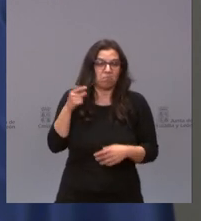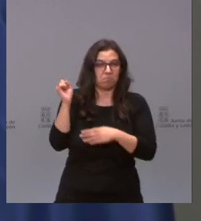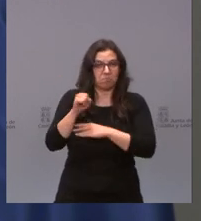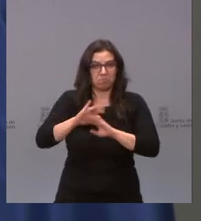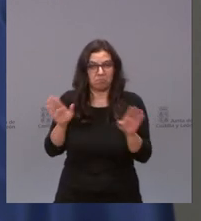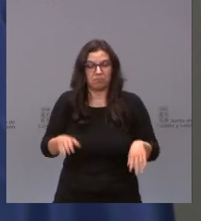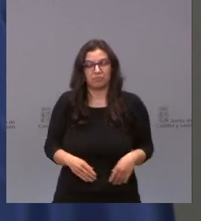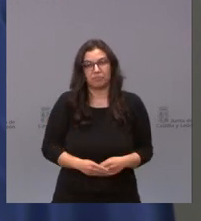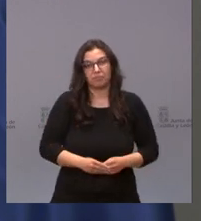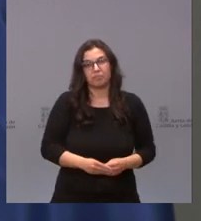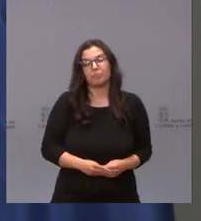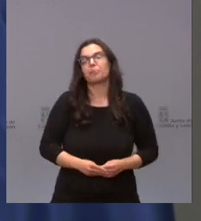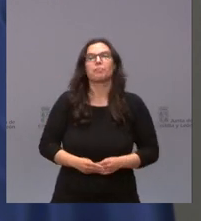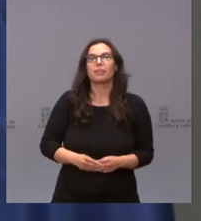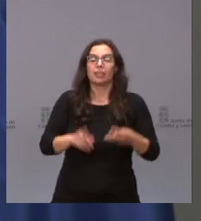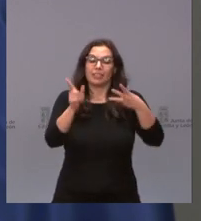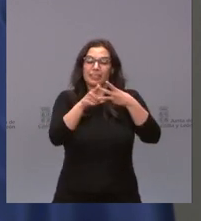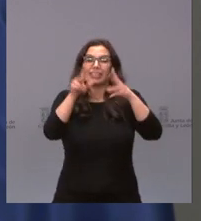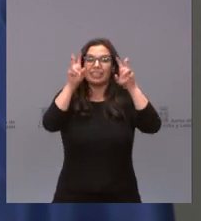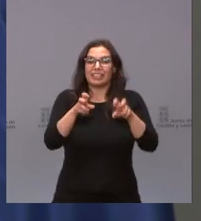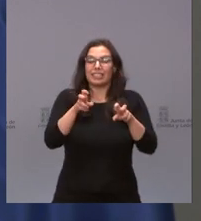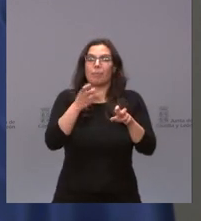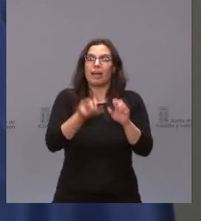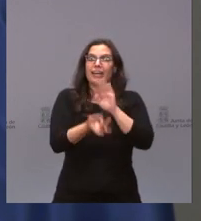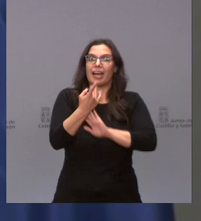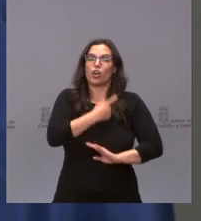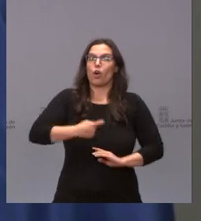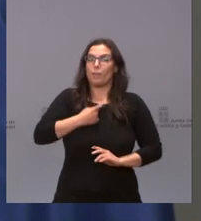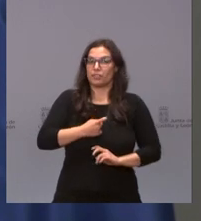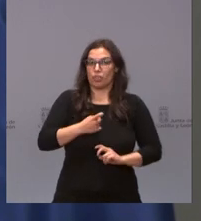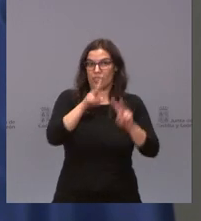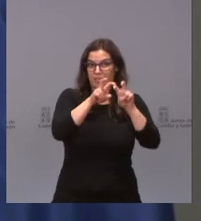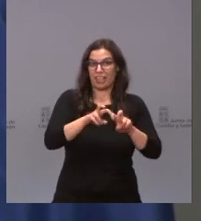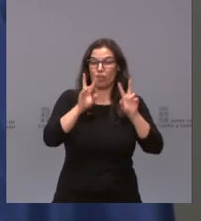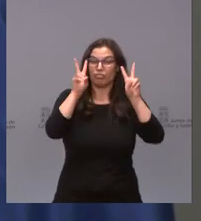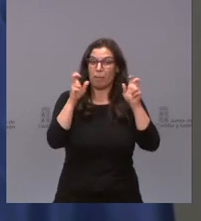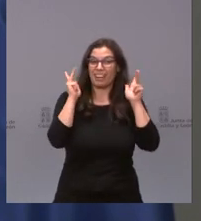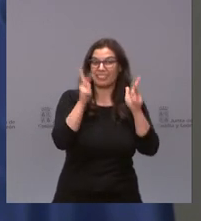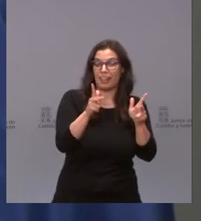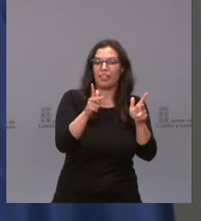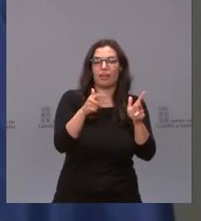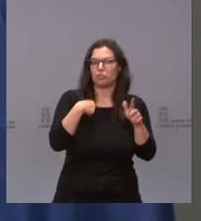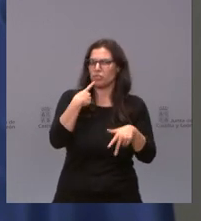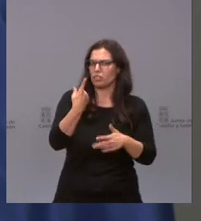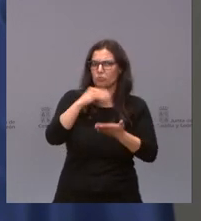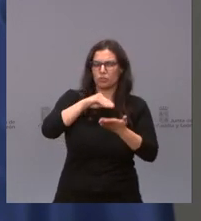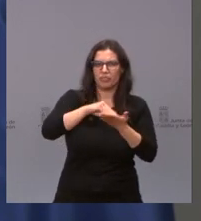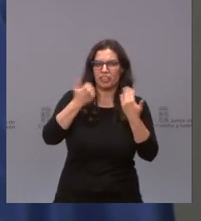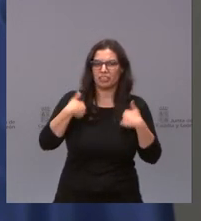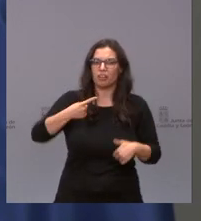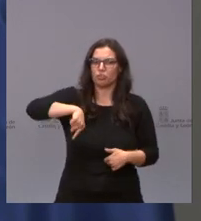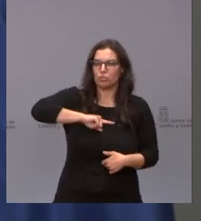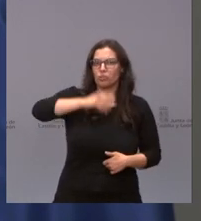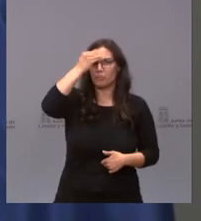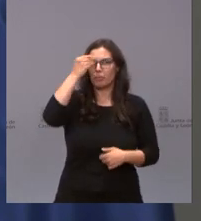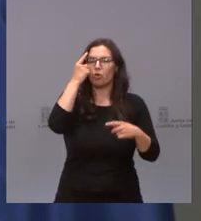Y sobre el asunto de la Comisión de Residencias, le digo lo mismo que hemos dicho todas las veces. Nosotros creemos que es una comisión